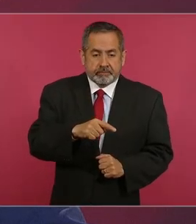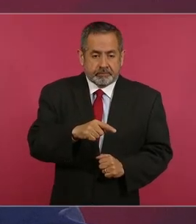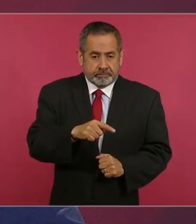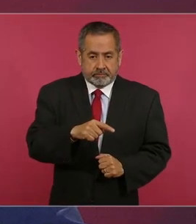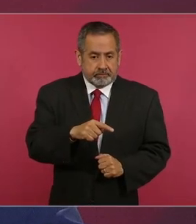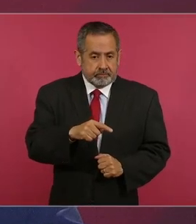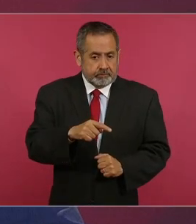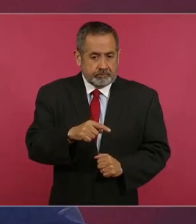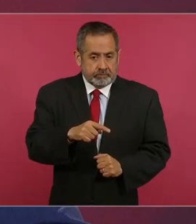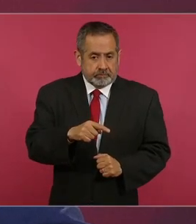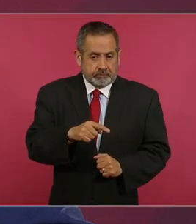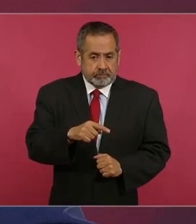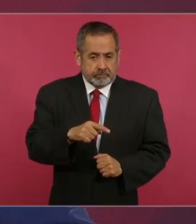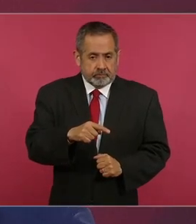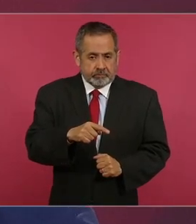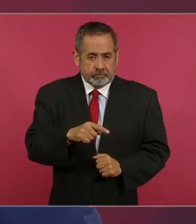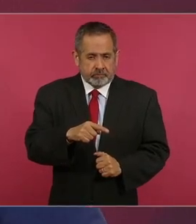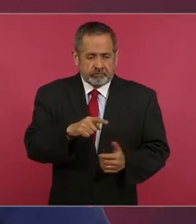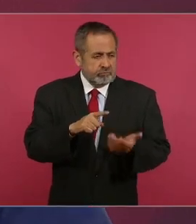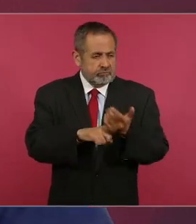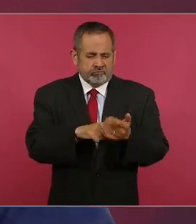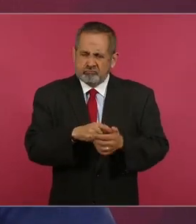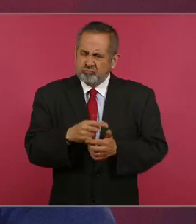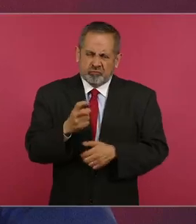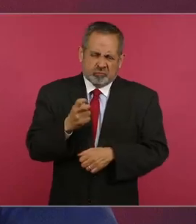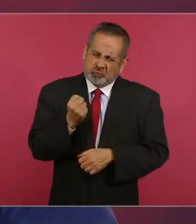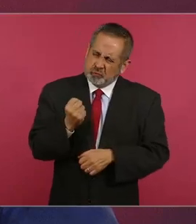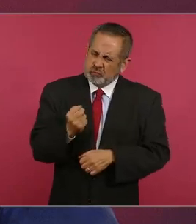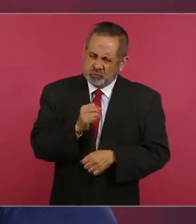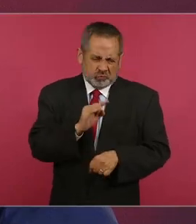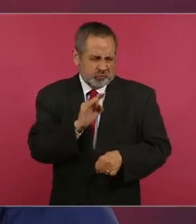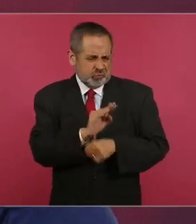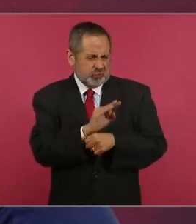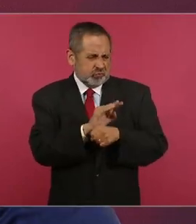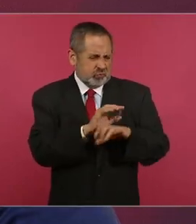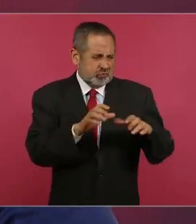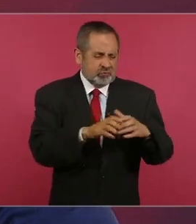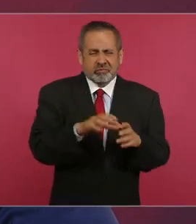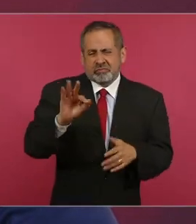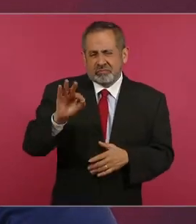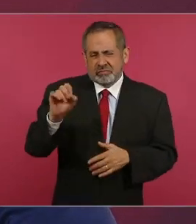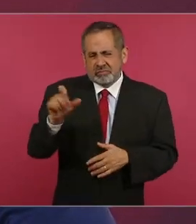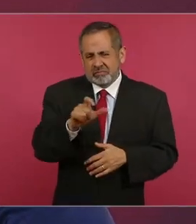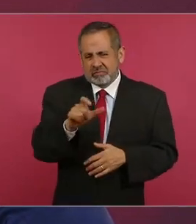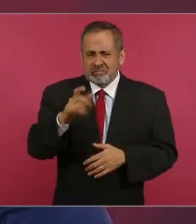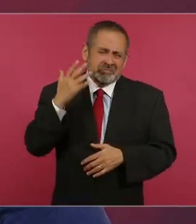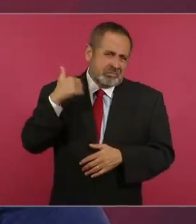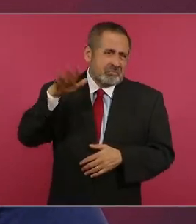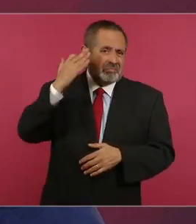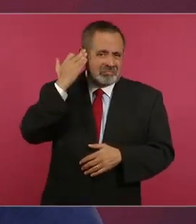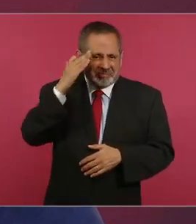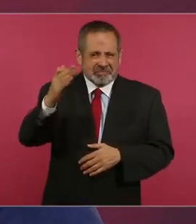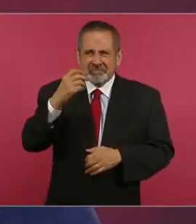un furibundo defensor de Fox cuando, en el 2000,